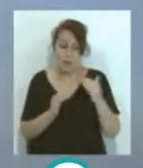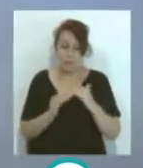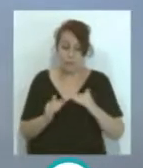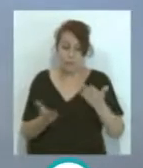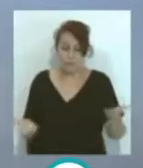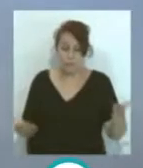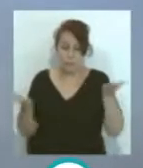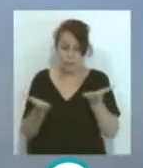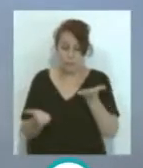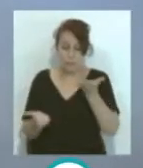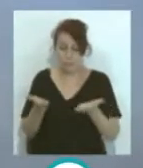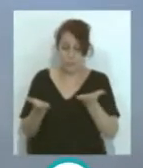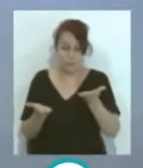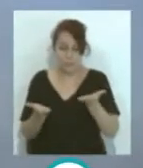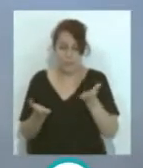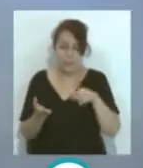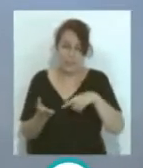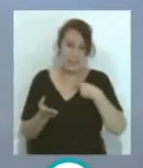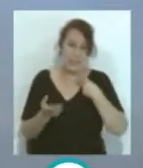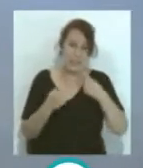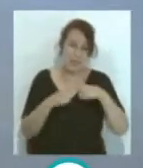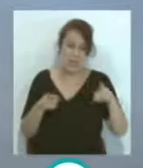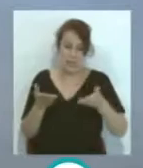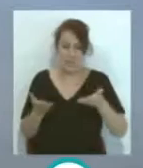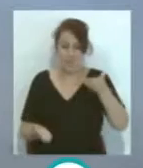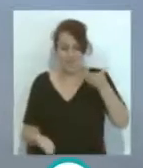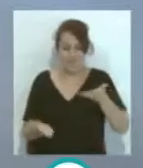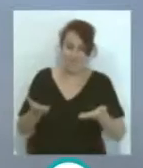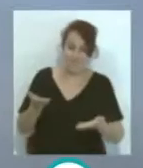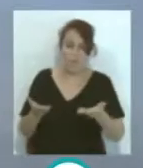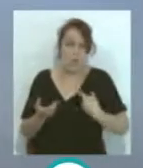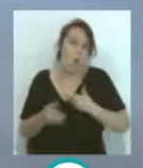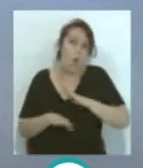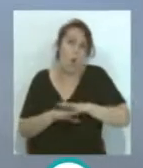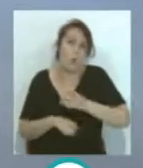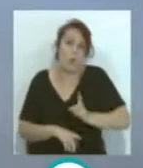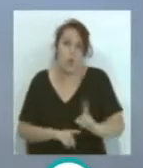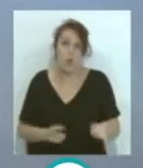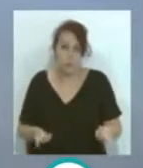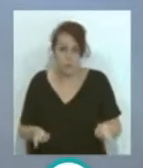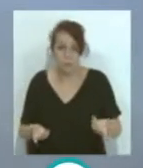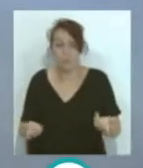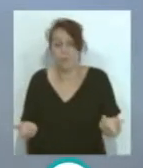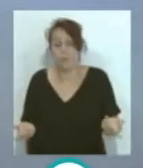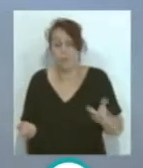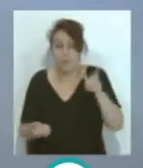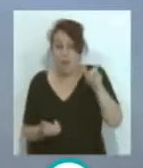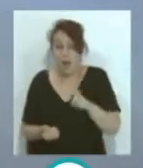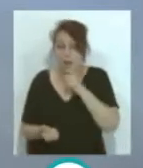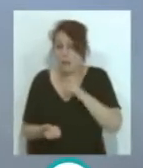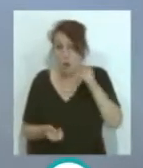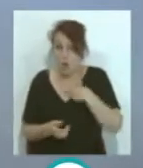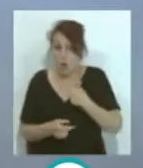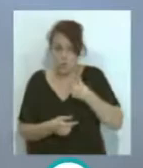...para uno y otro diferente... ...para otros... ...entonces... lo culpo... lo culpo... ...pero sí realmente... ...creo